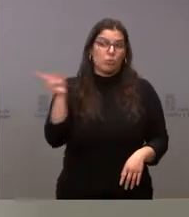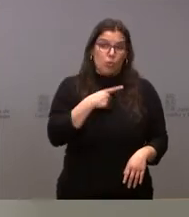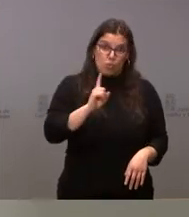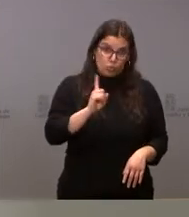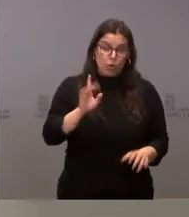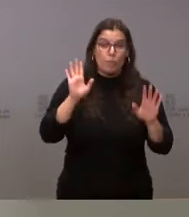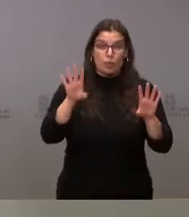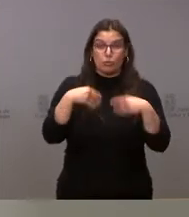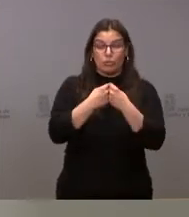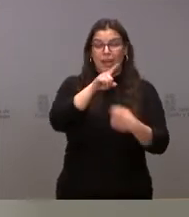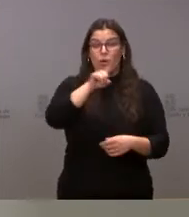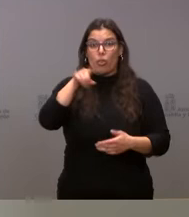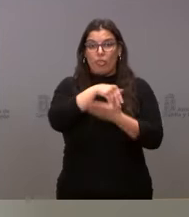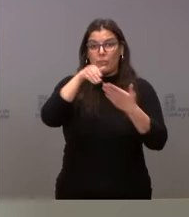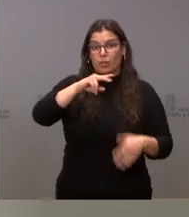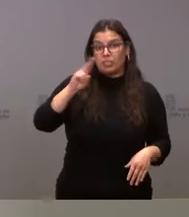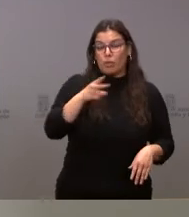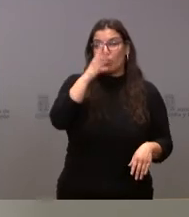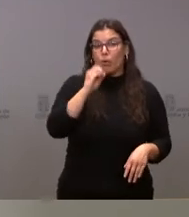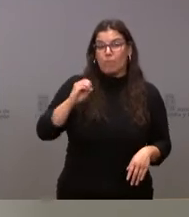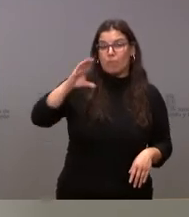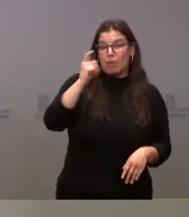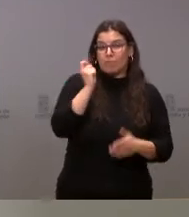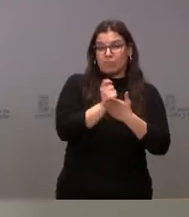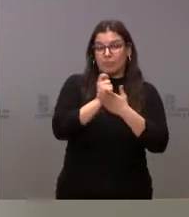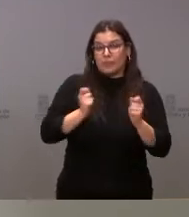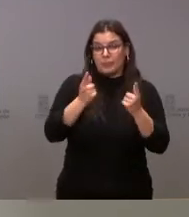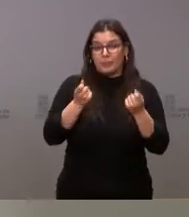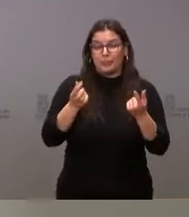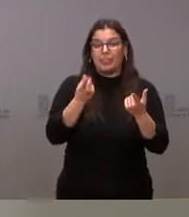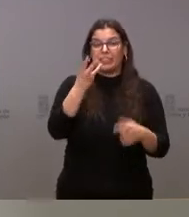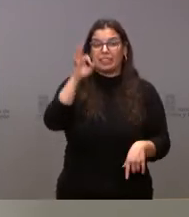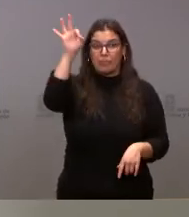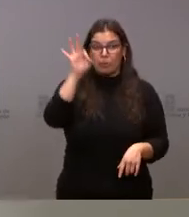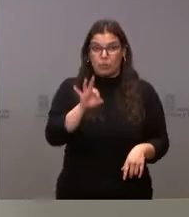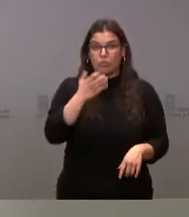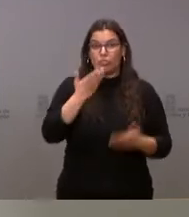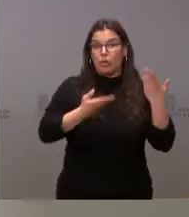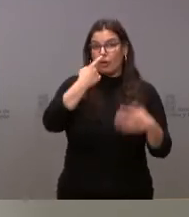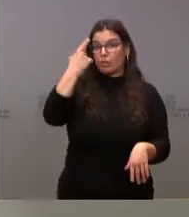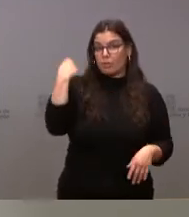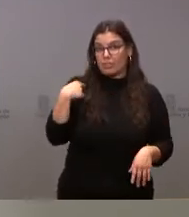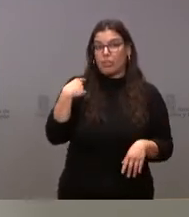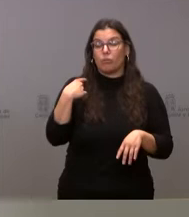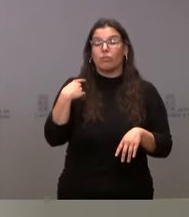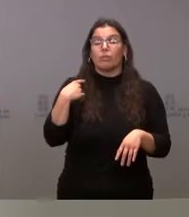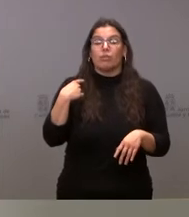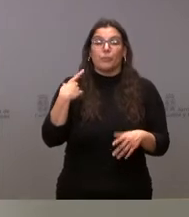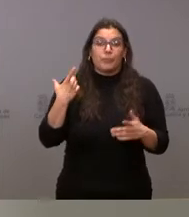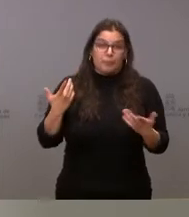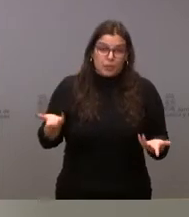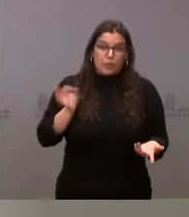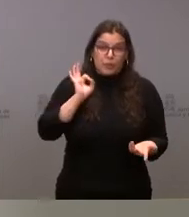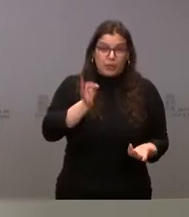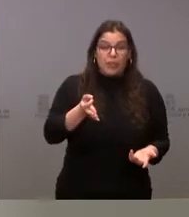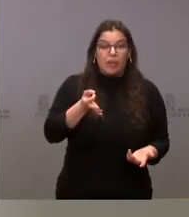asciende a 11 millones de euros con un incremento del 30% en calefacción y agua caliente respecto al año precedente en términos de coste, sí